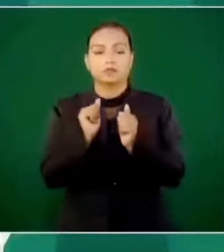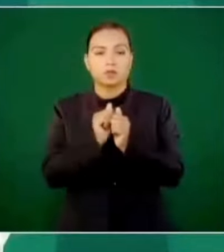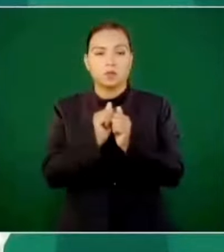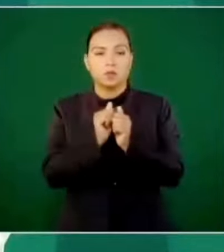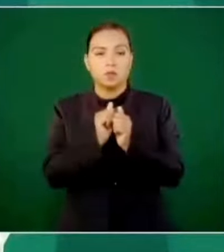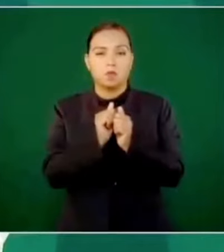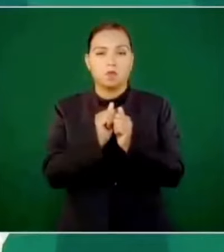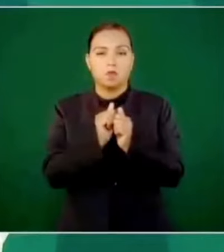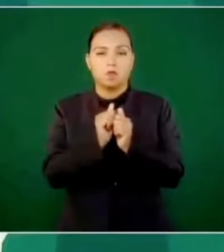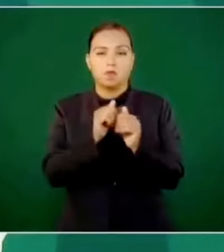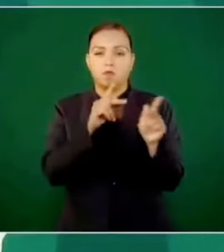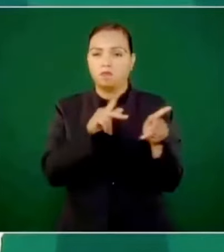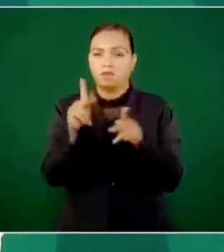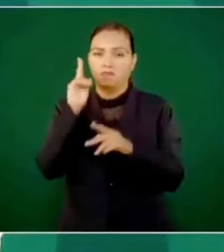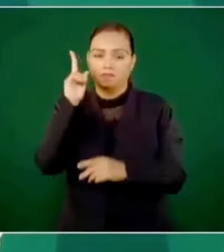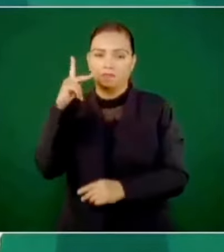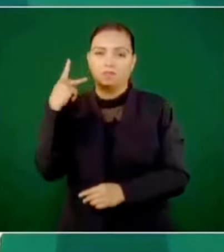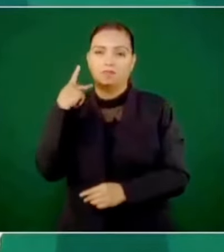política